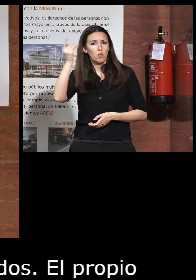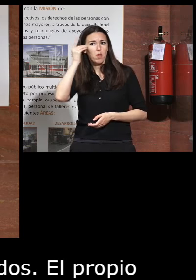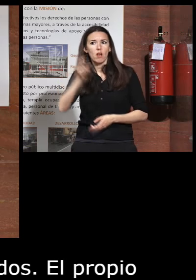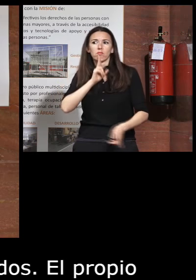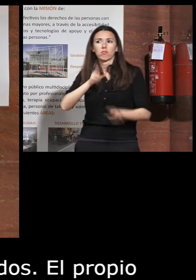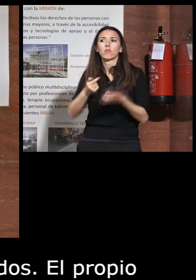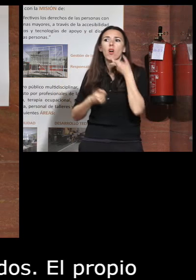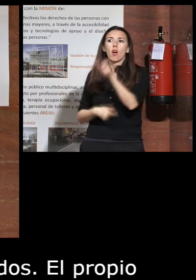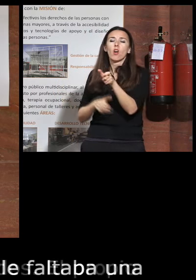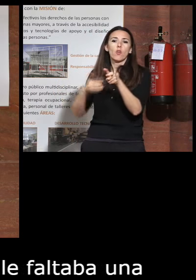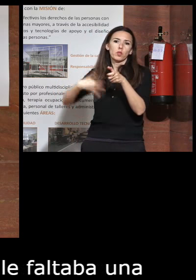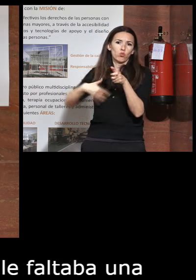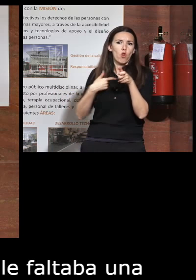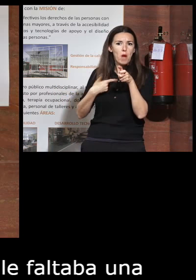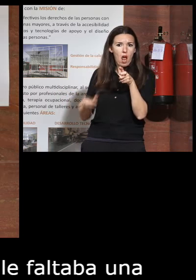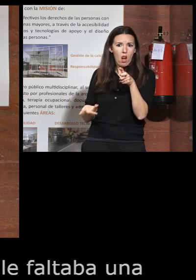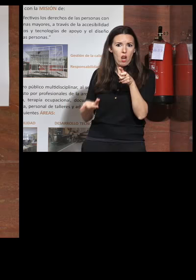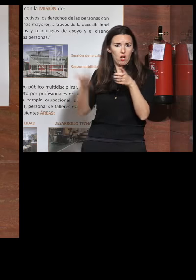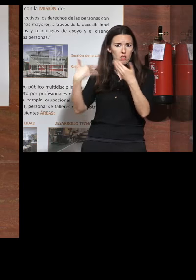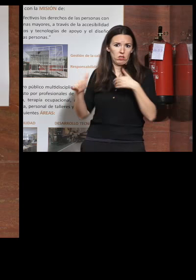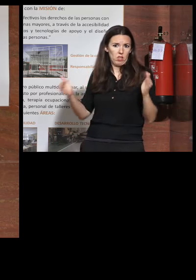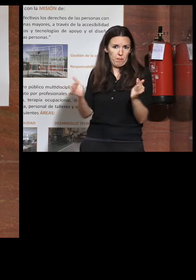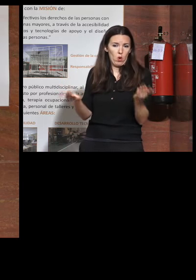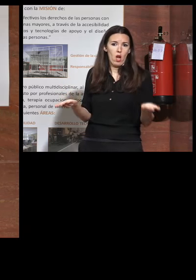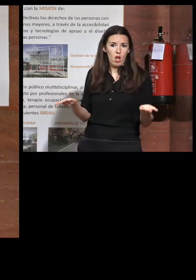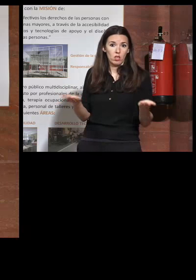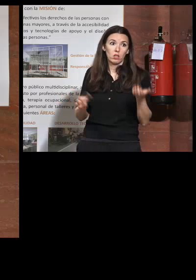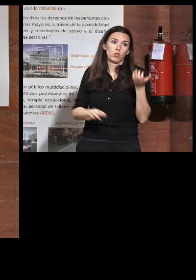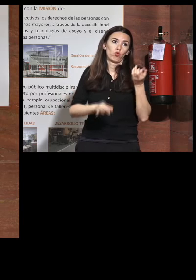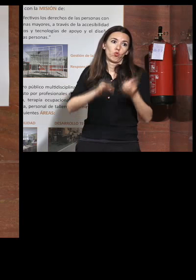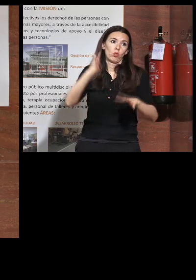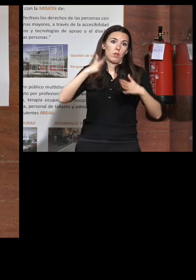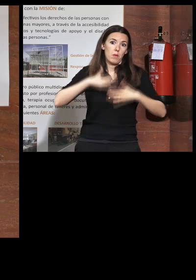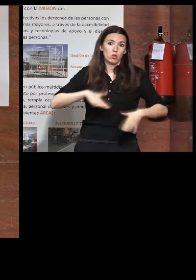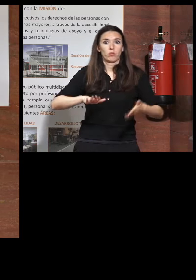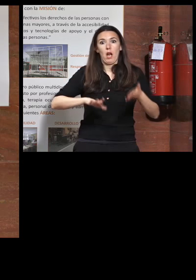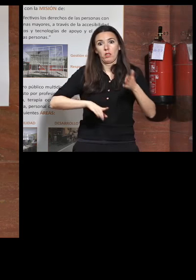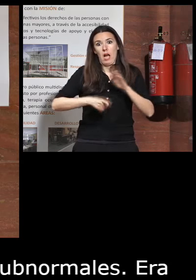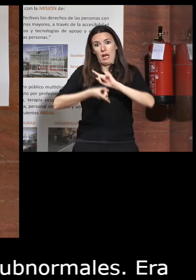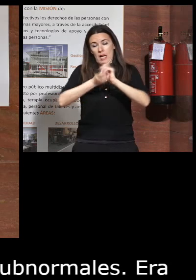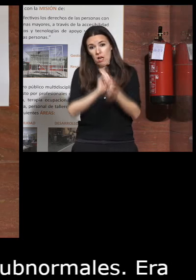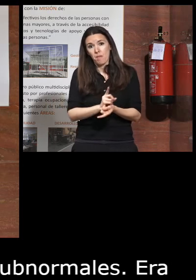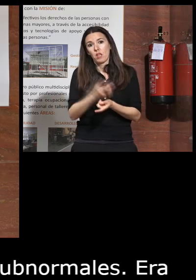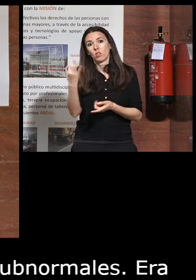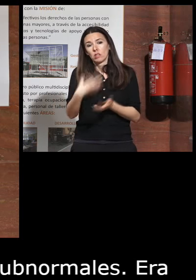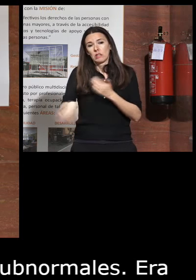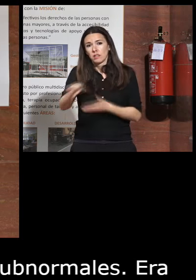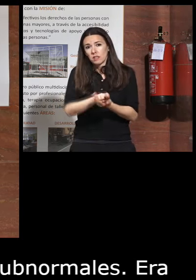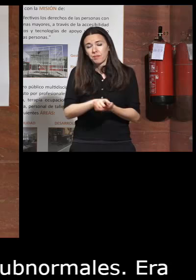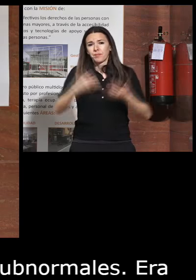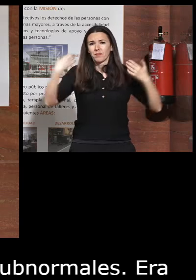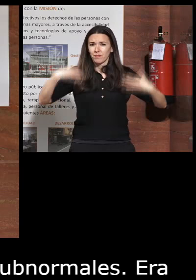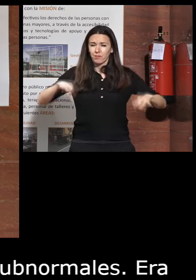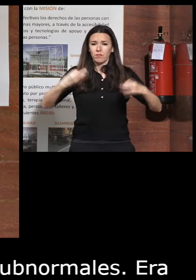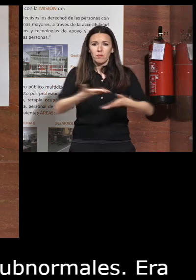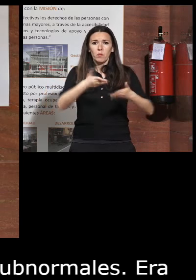llamarles subnormales en aquella época afortunadamente esto ha ido avanzando yo insisto que hay que ir normalizando